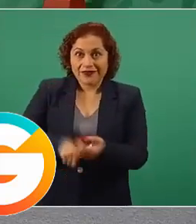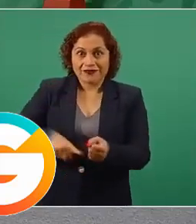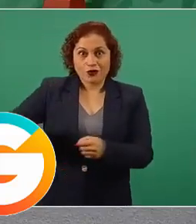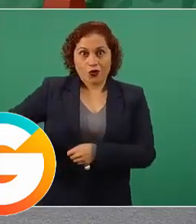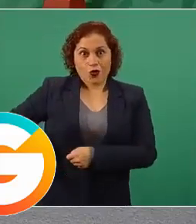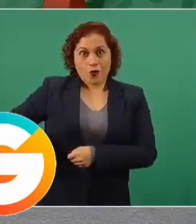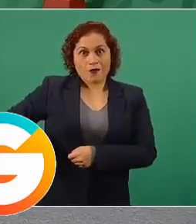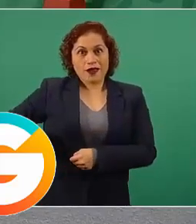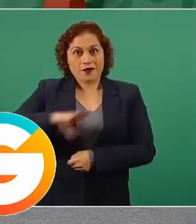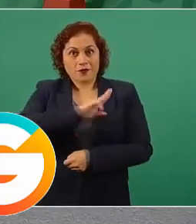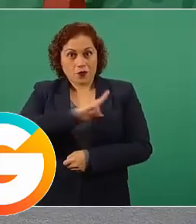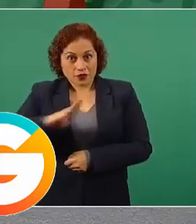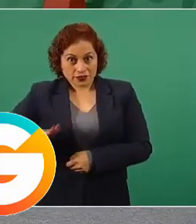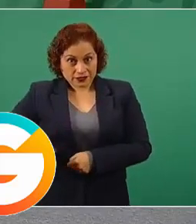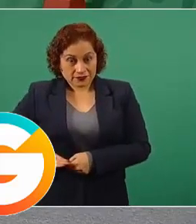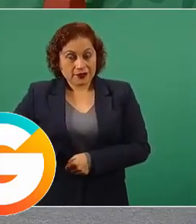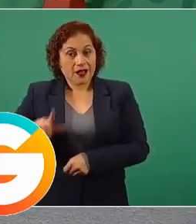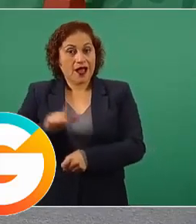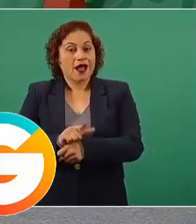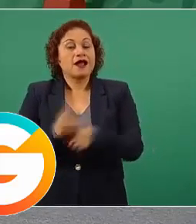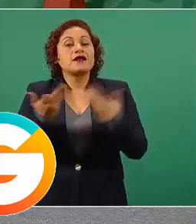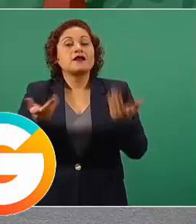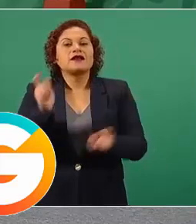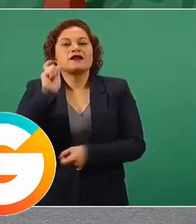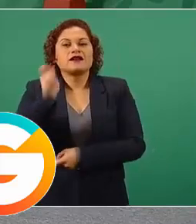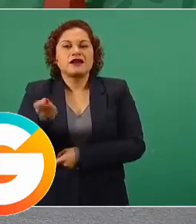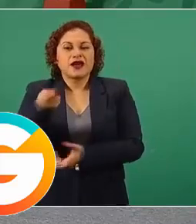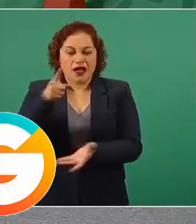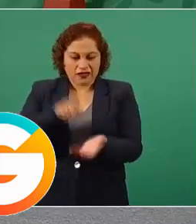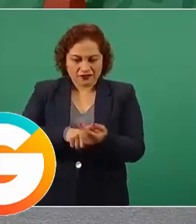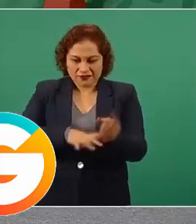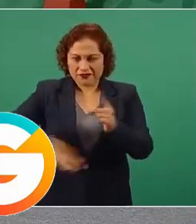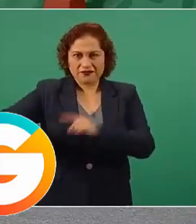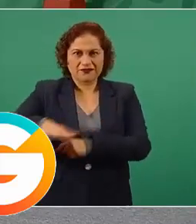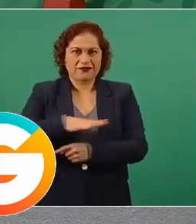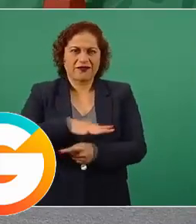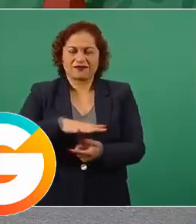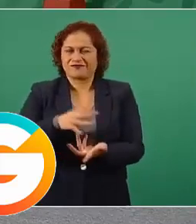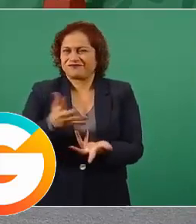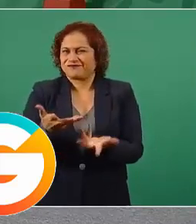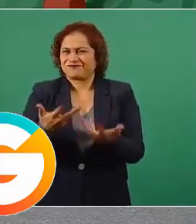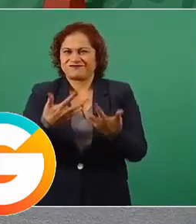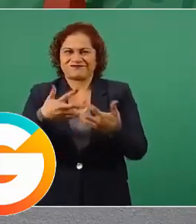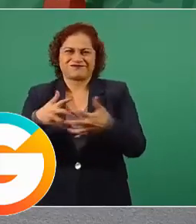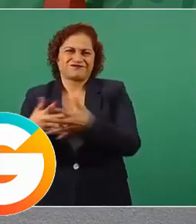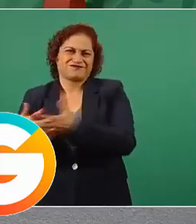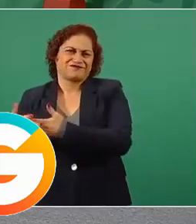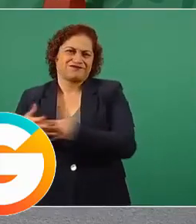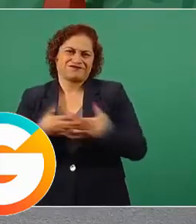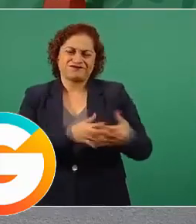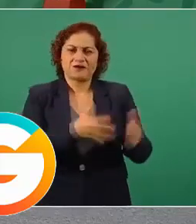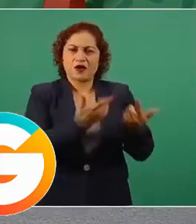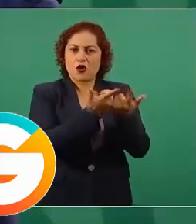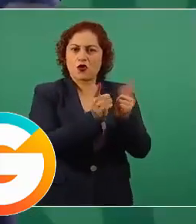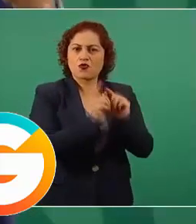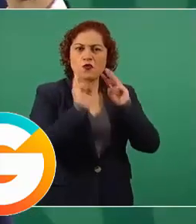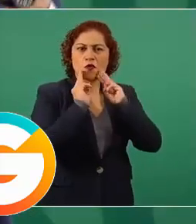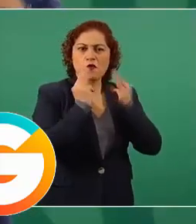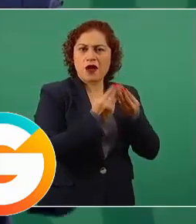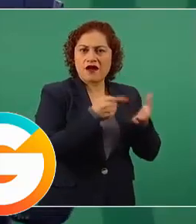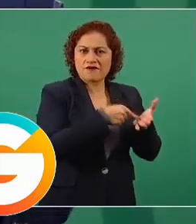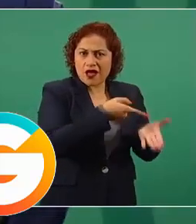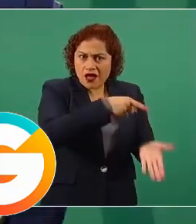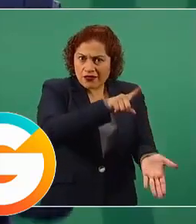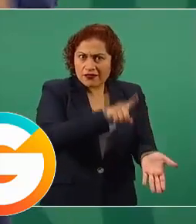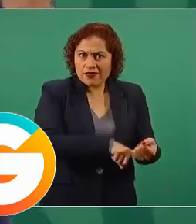una degeneración, el que el crimen organizado promueva,